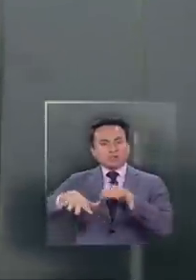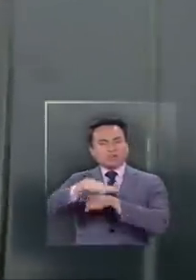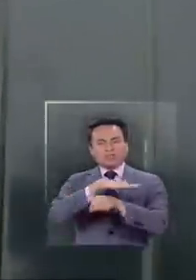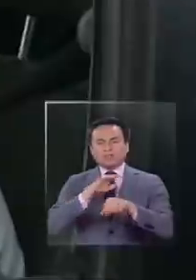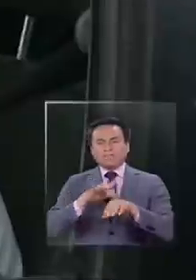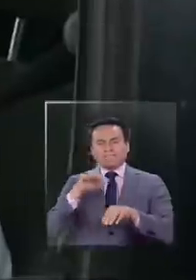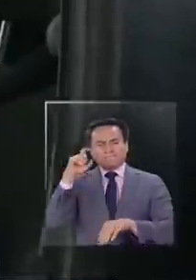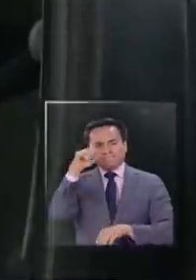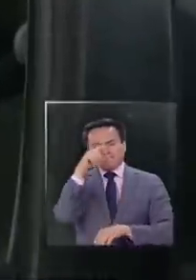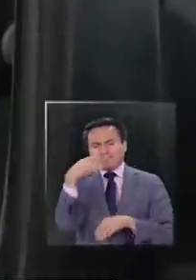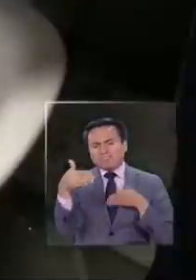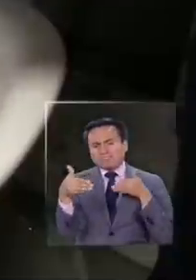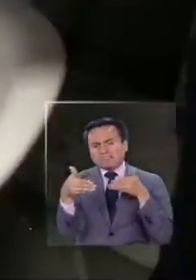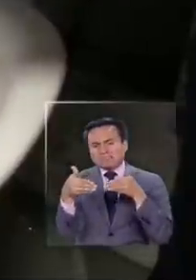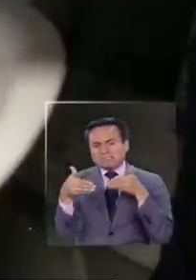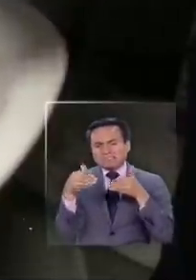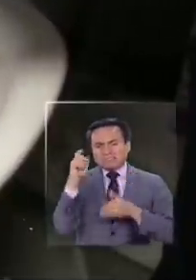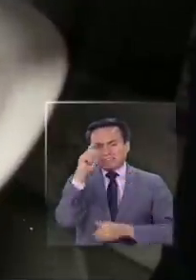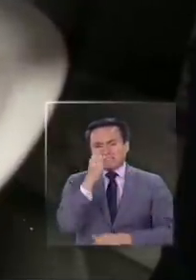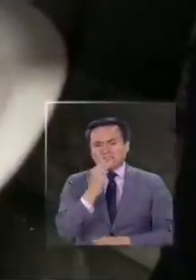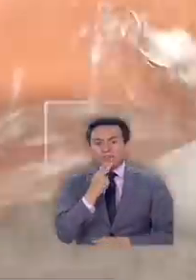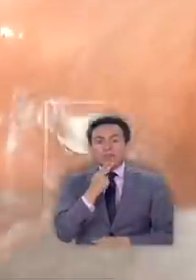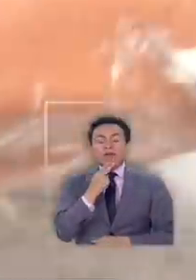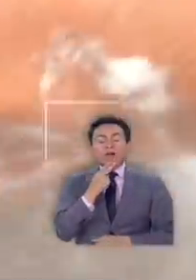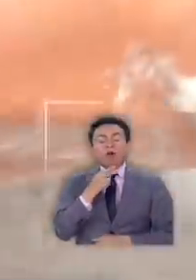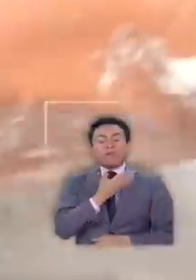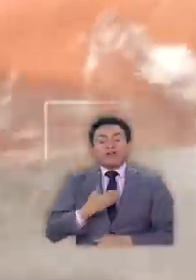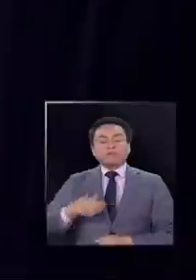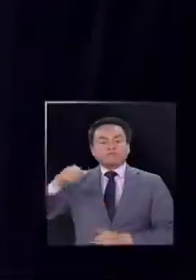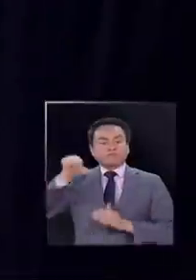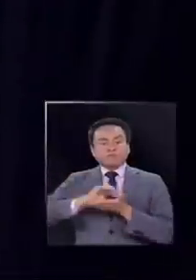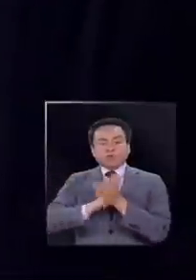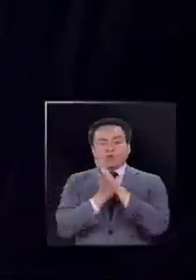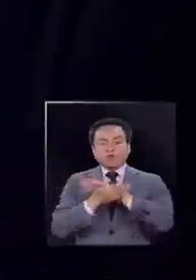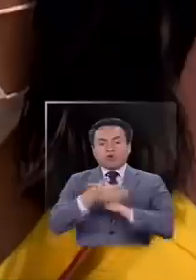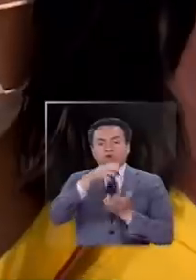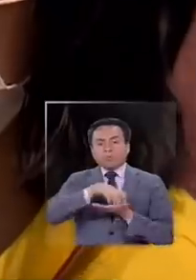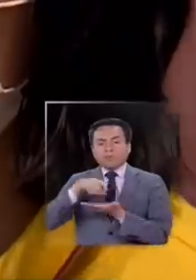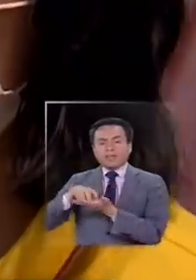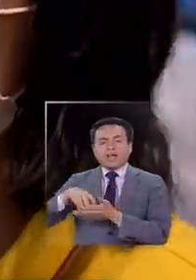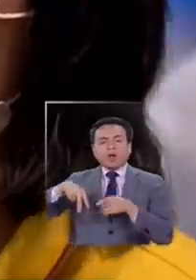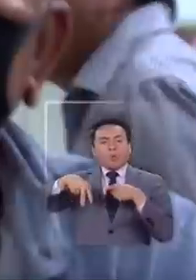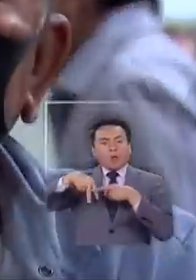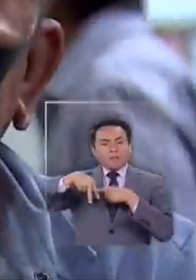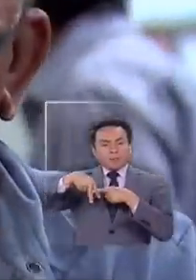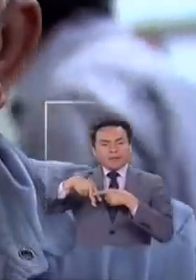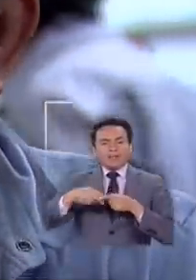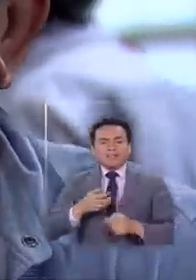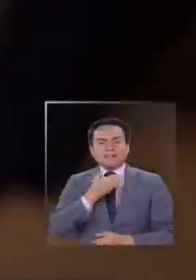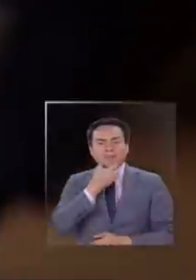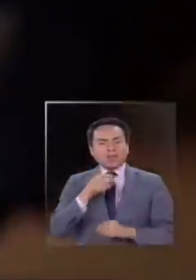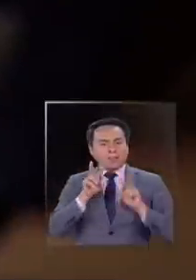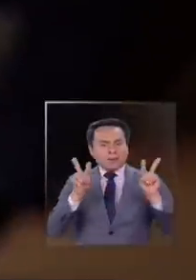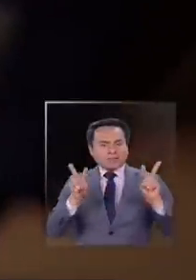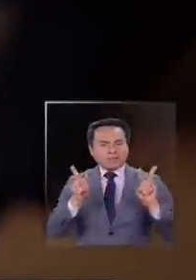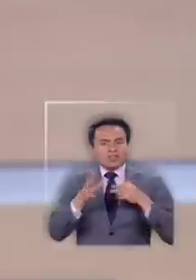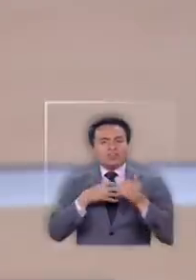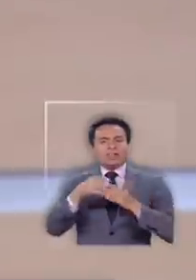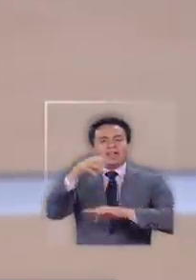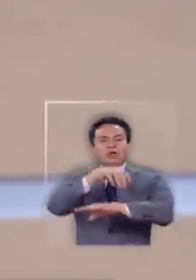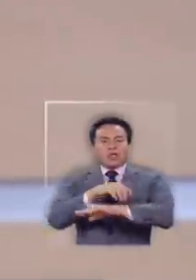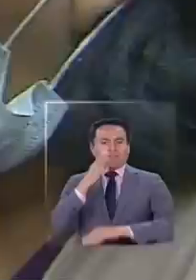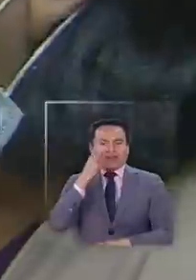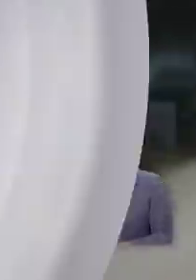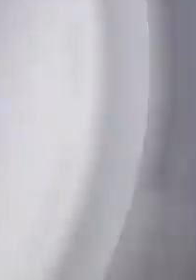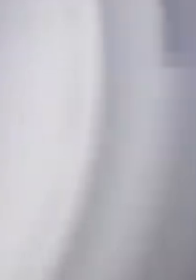crítica. El gobierno anunció además cuarentena total para las comunas de Hualpen y San Pedro de la Paz, en la región del